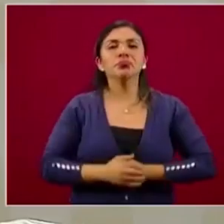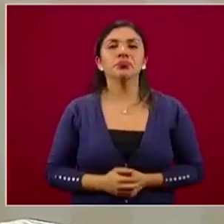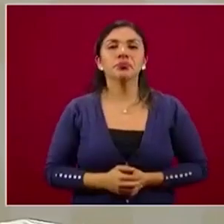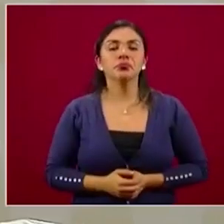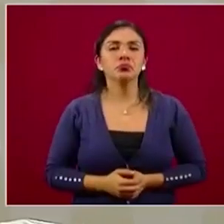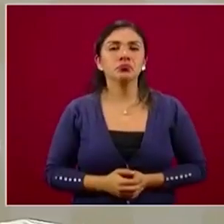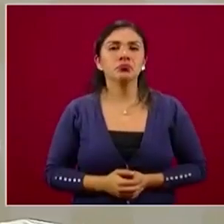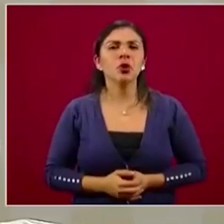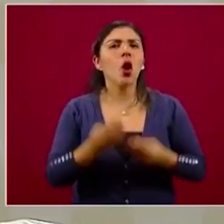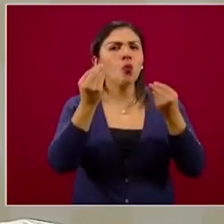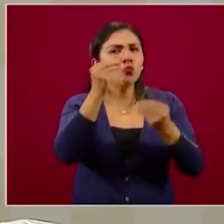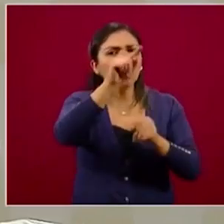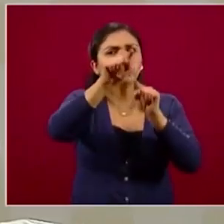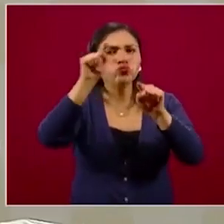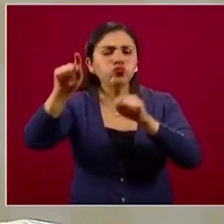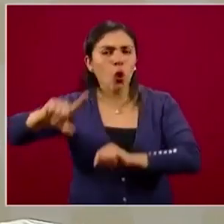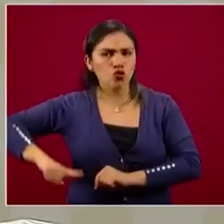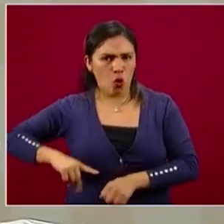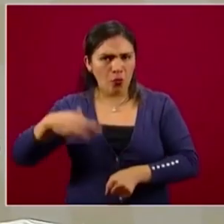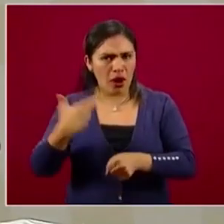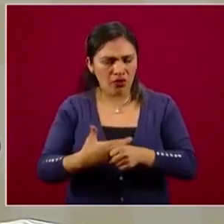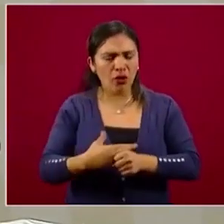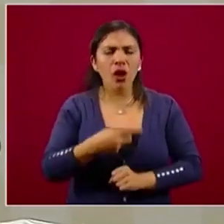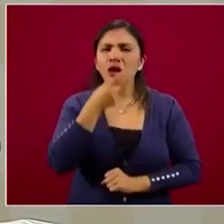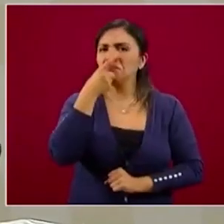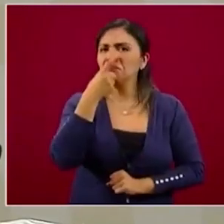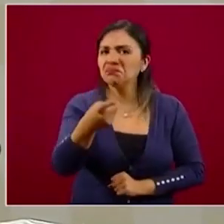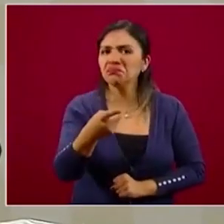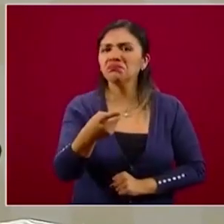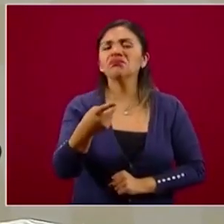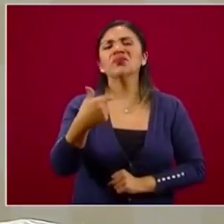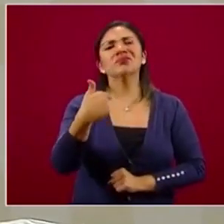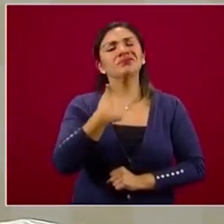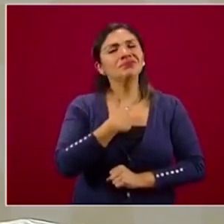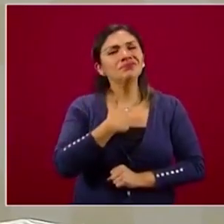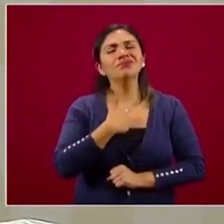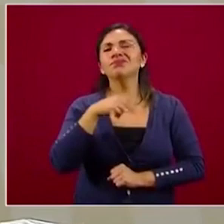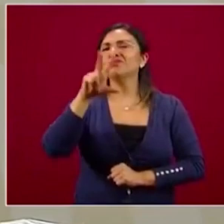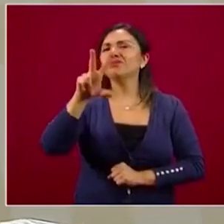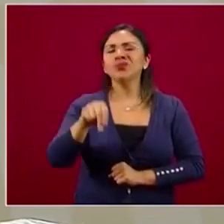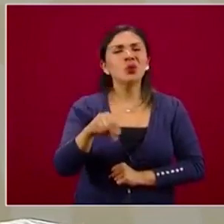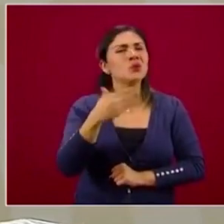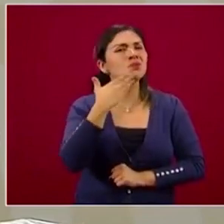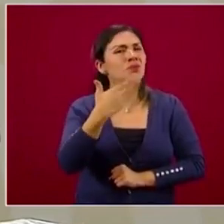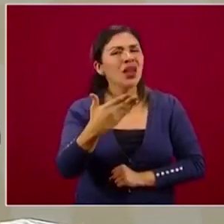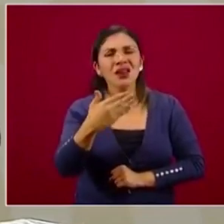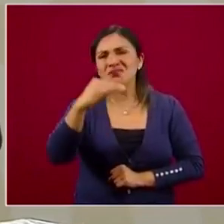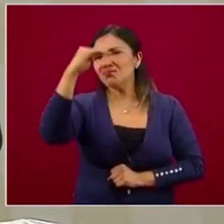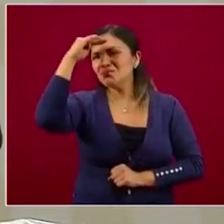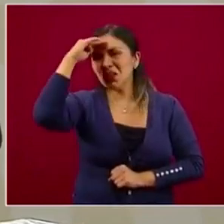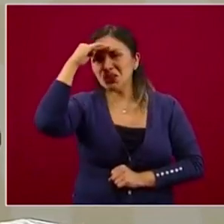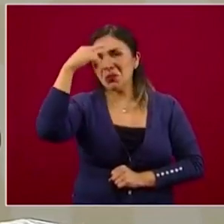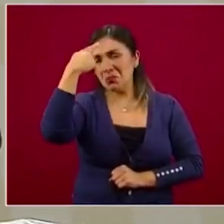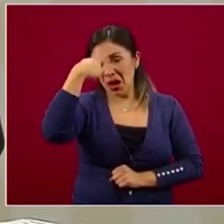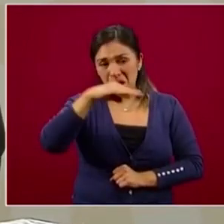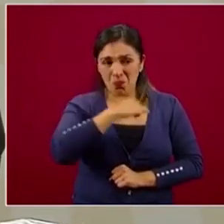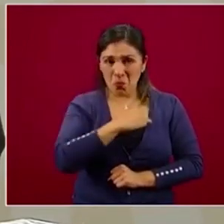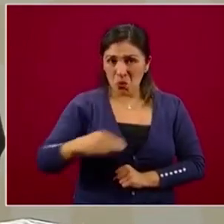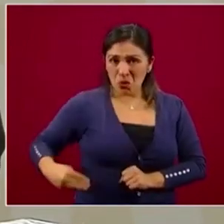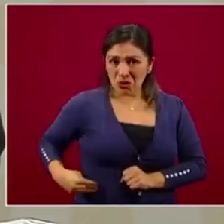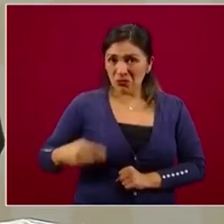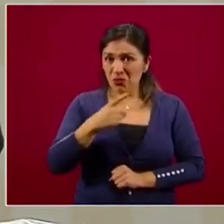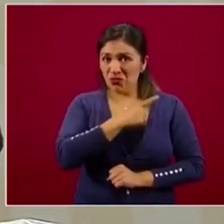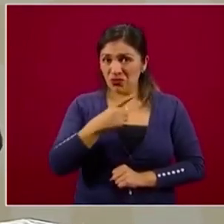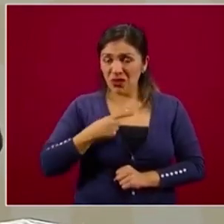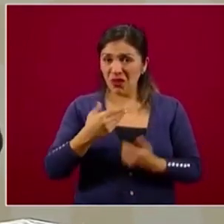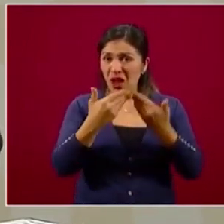Varios gobernadores expresaron sus razones de por qué no consideraron a los municipios de La Esperanza